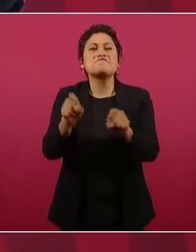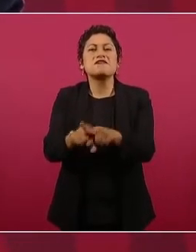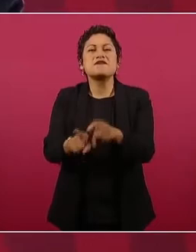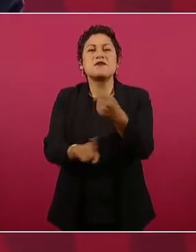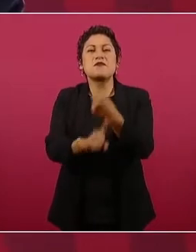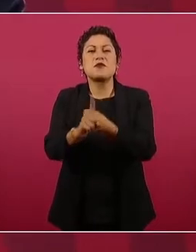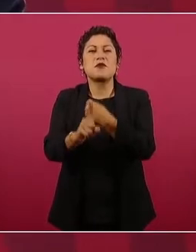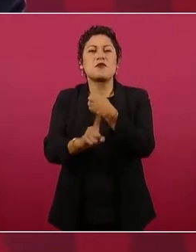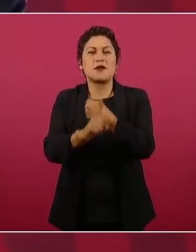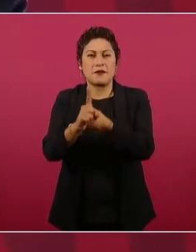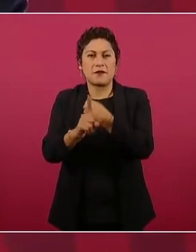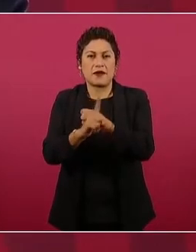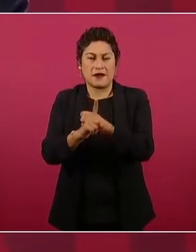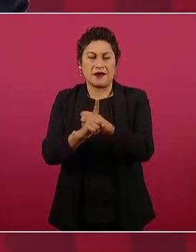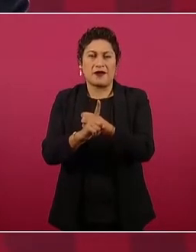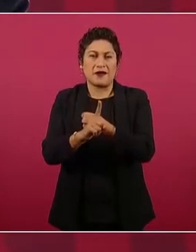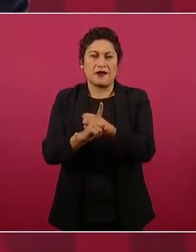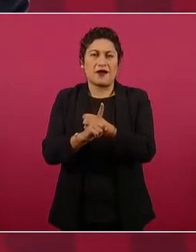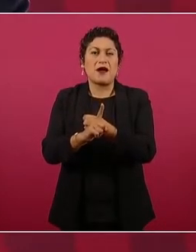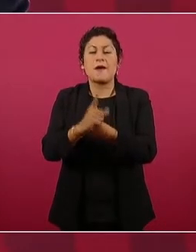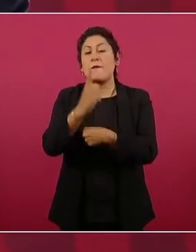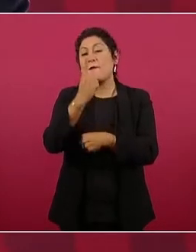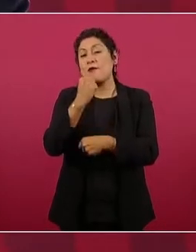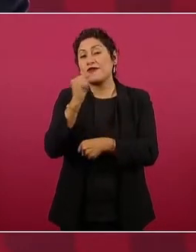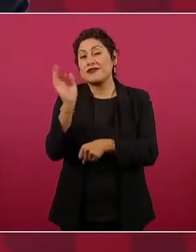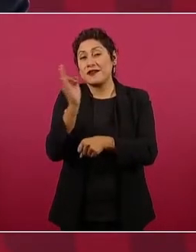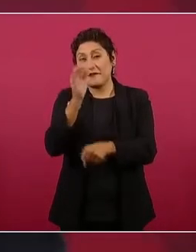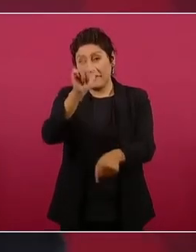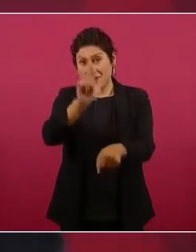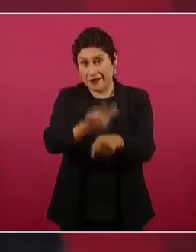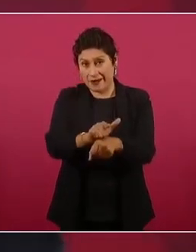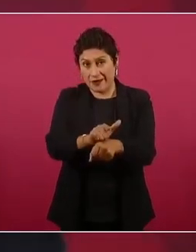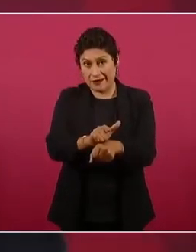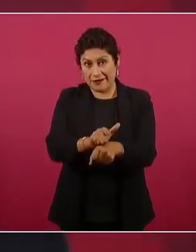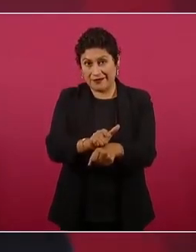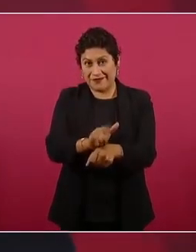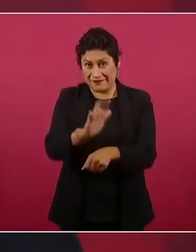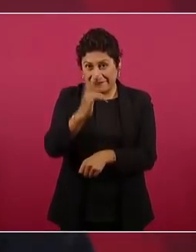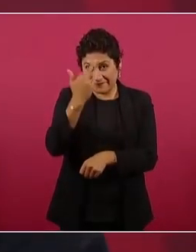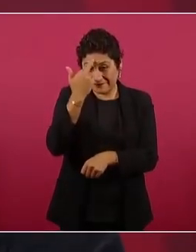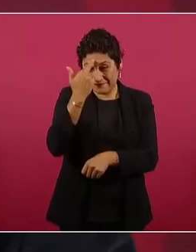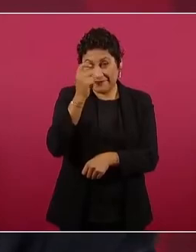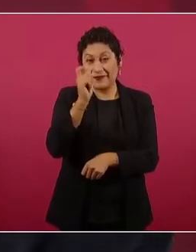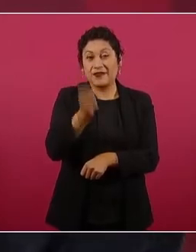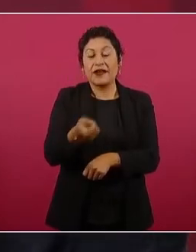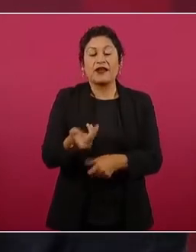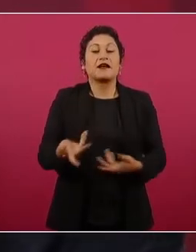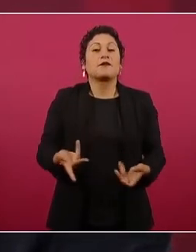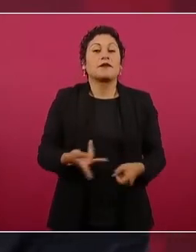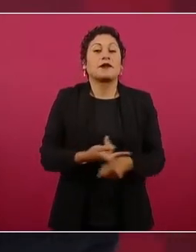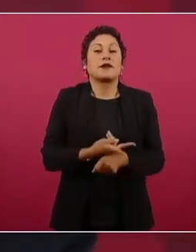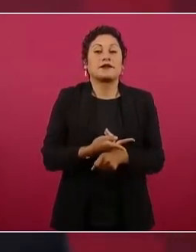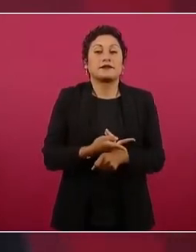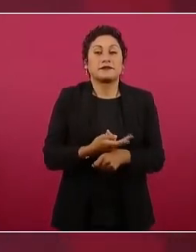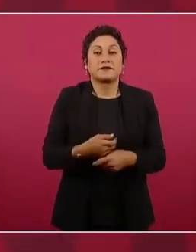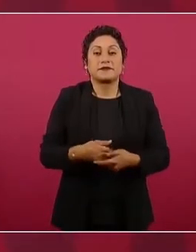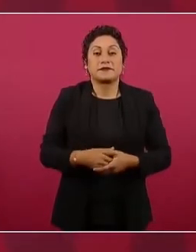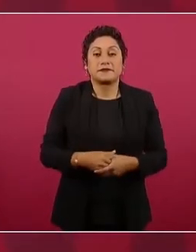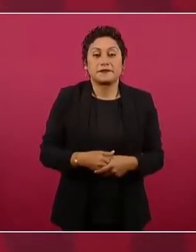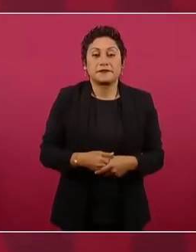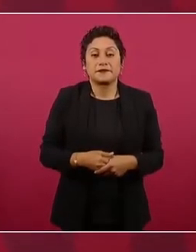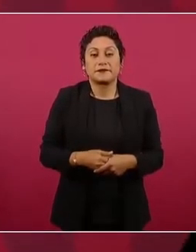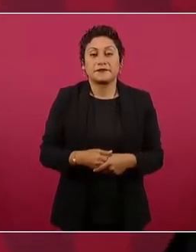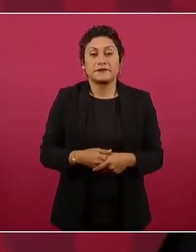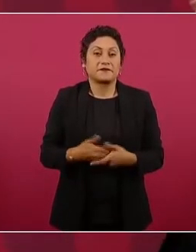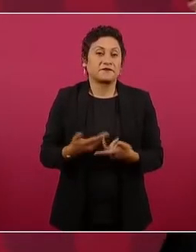que se